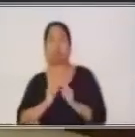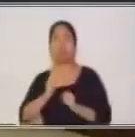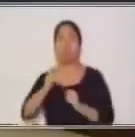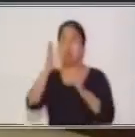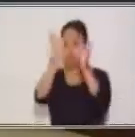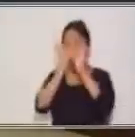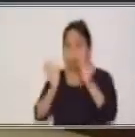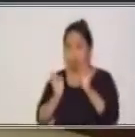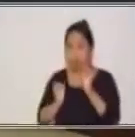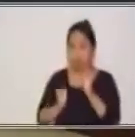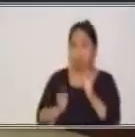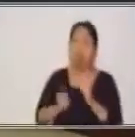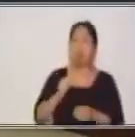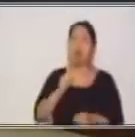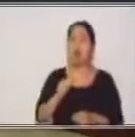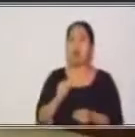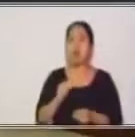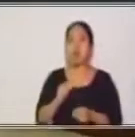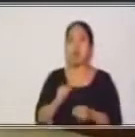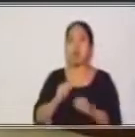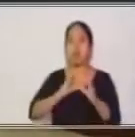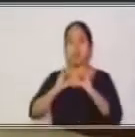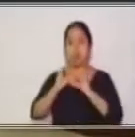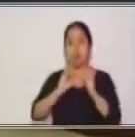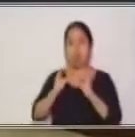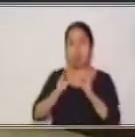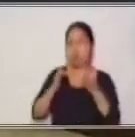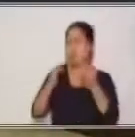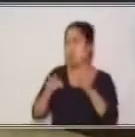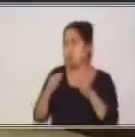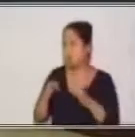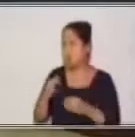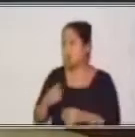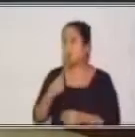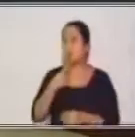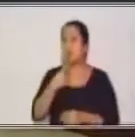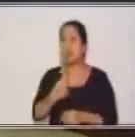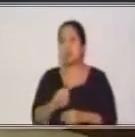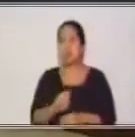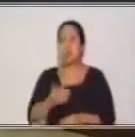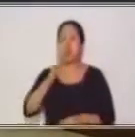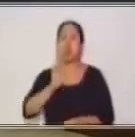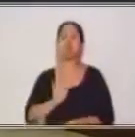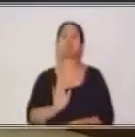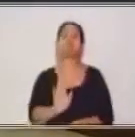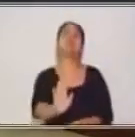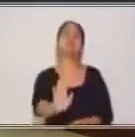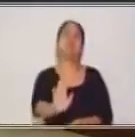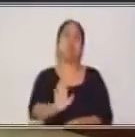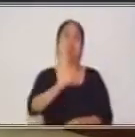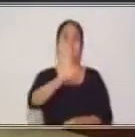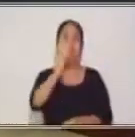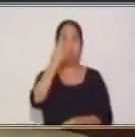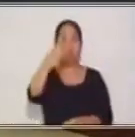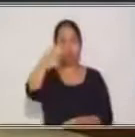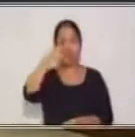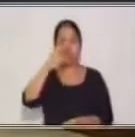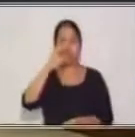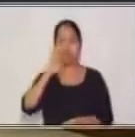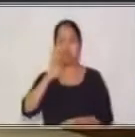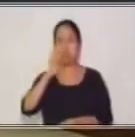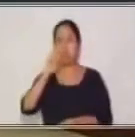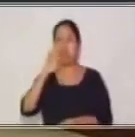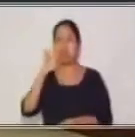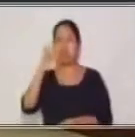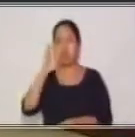llama ustedeo. Y es una forma de respeto. Con esta forma de tratar a otras personas,